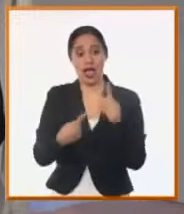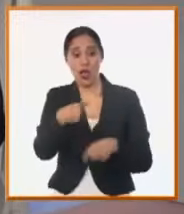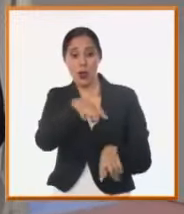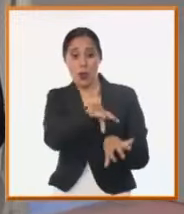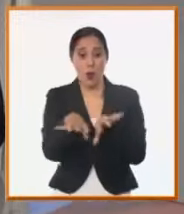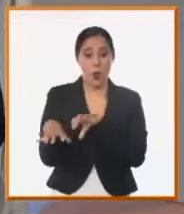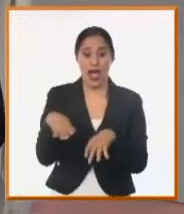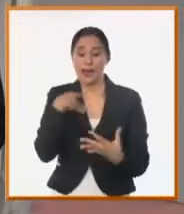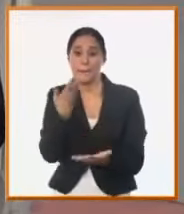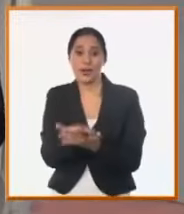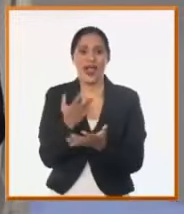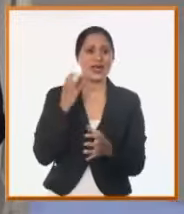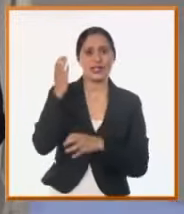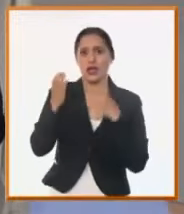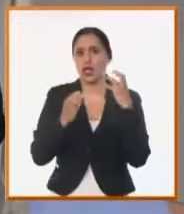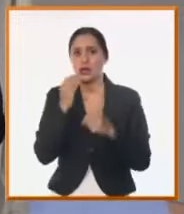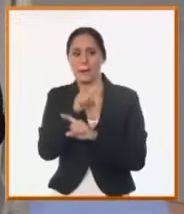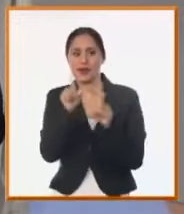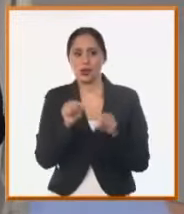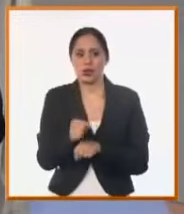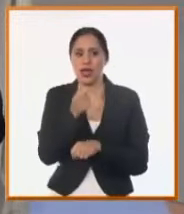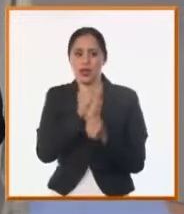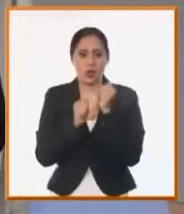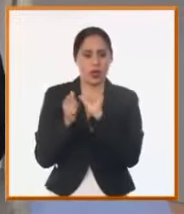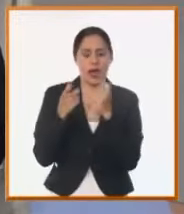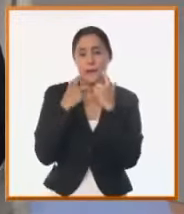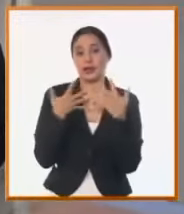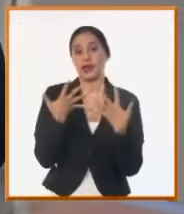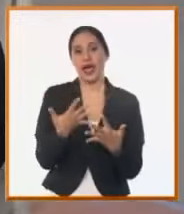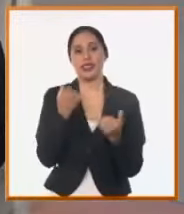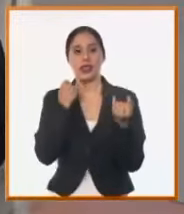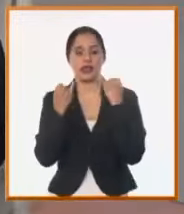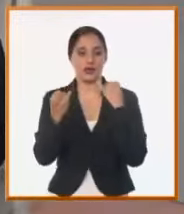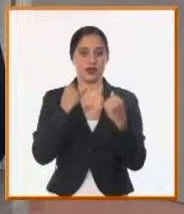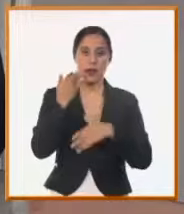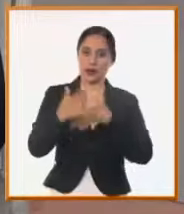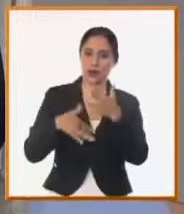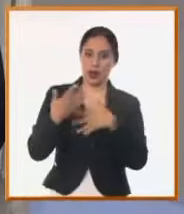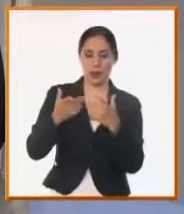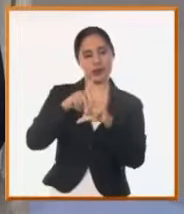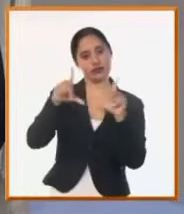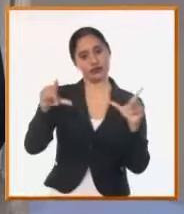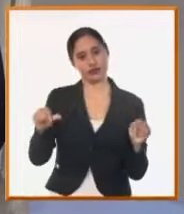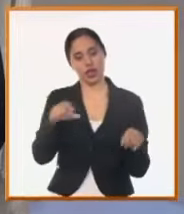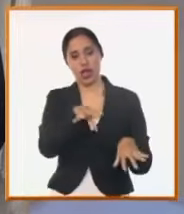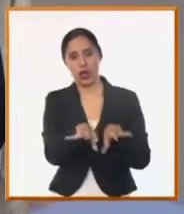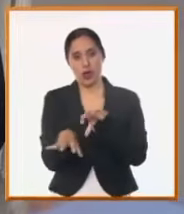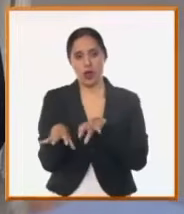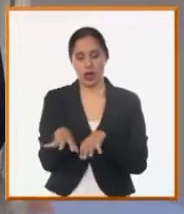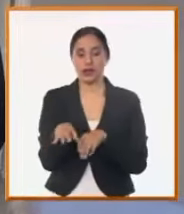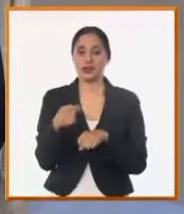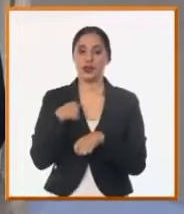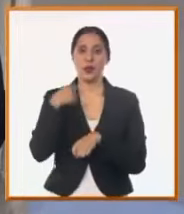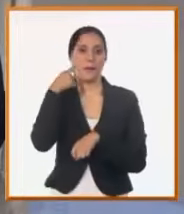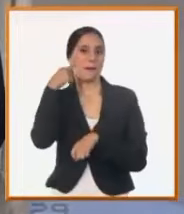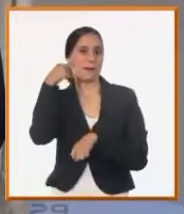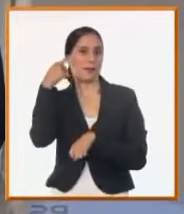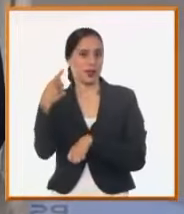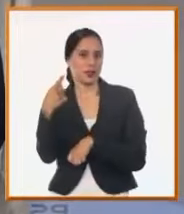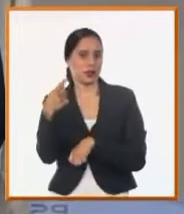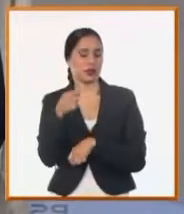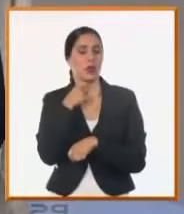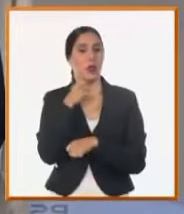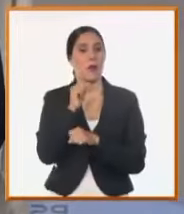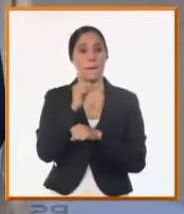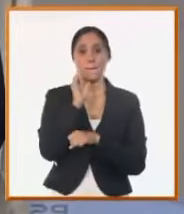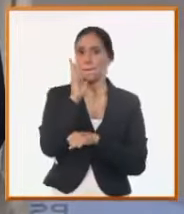planteamiento hubo, independientemente de que conocemos y están identificados los problemas en los demás lugares del país. Ahí es algo que queremos dar claro